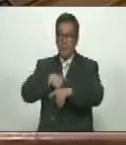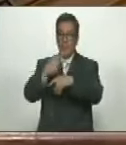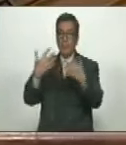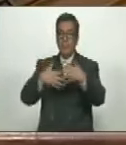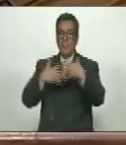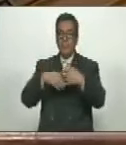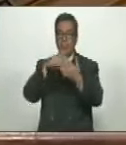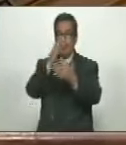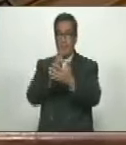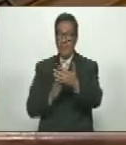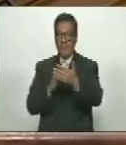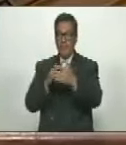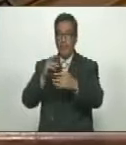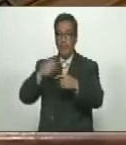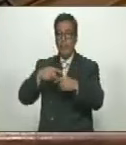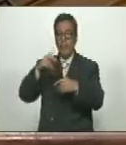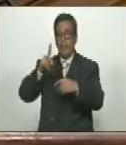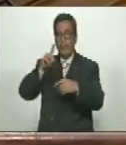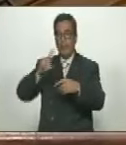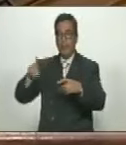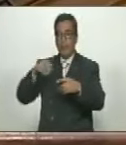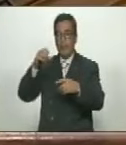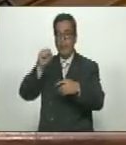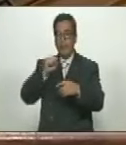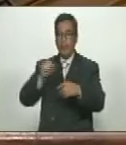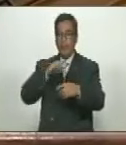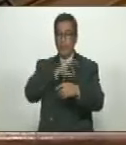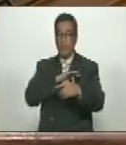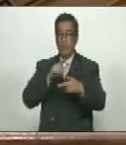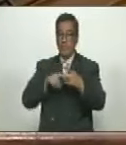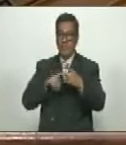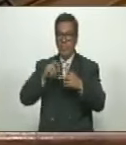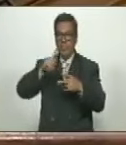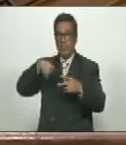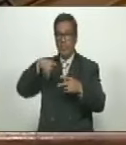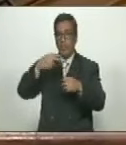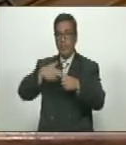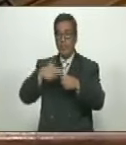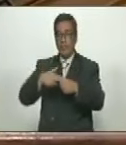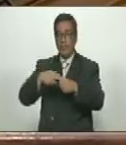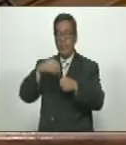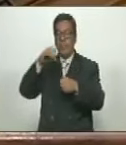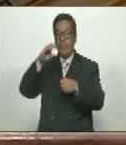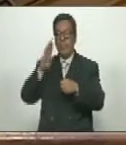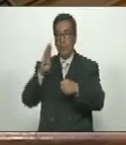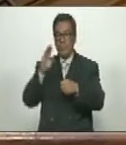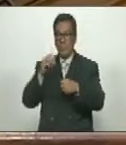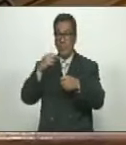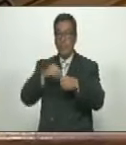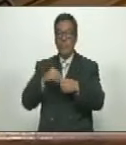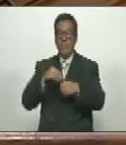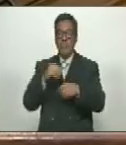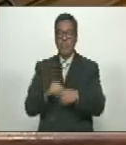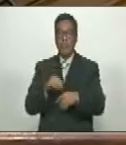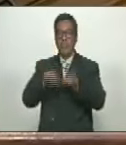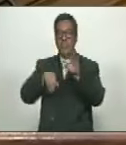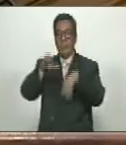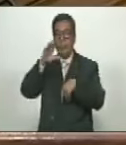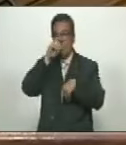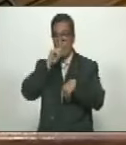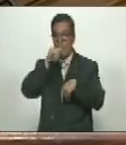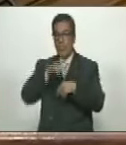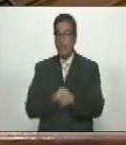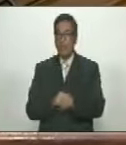empresas mixtas petroindependientes sociedad anónima y petroboscán sociedad anónima por el periodo de 15